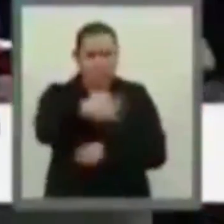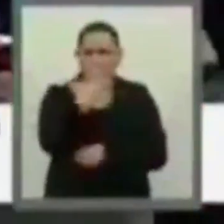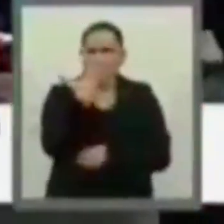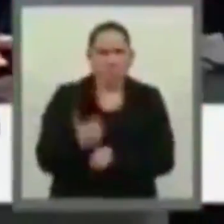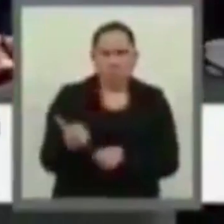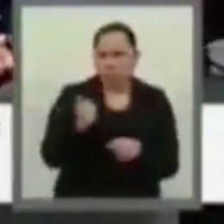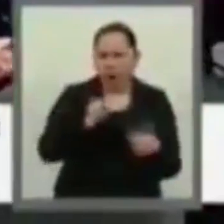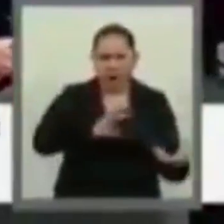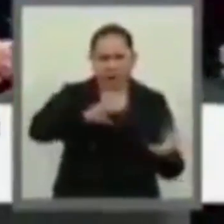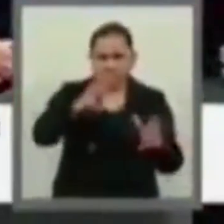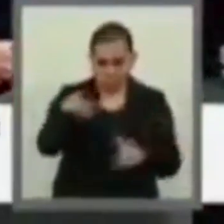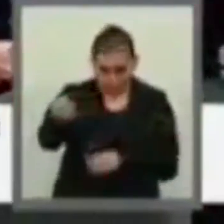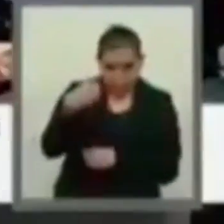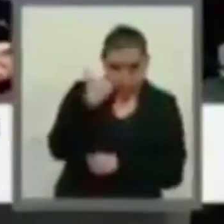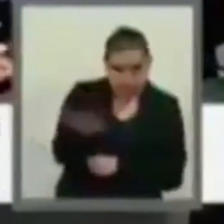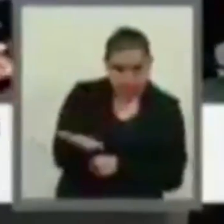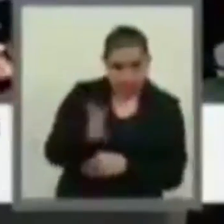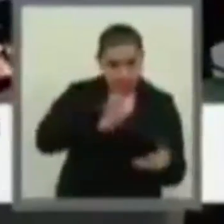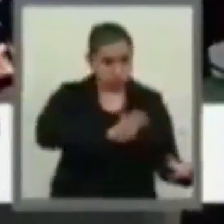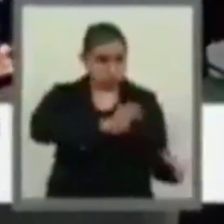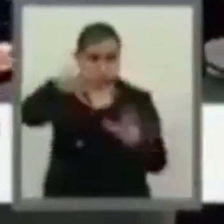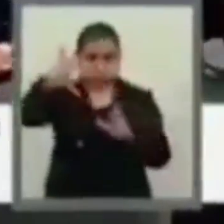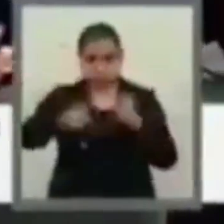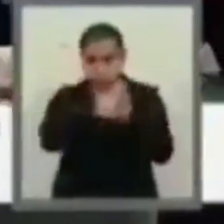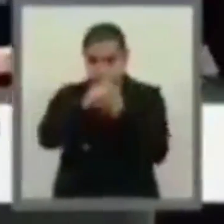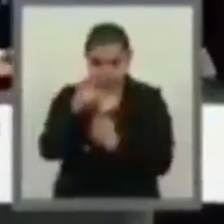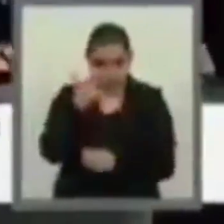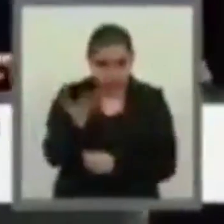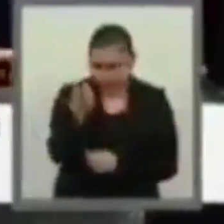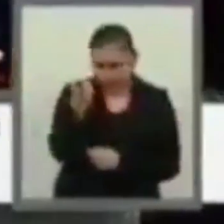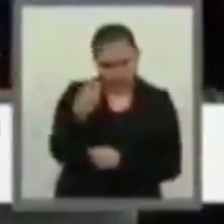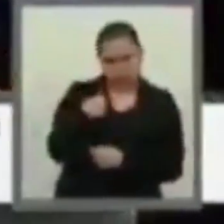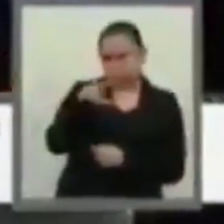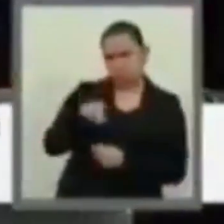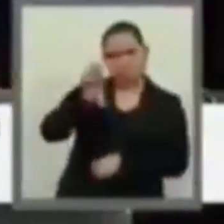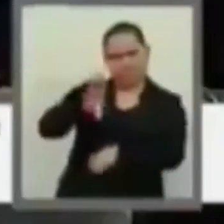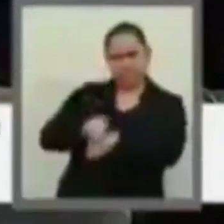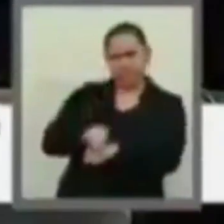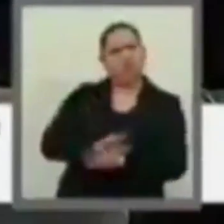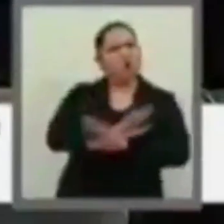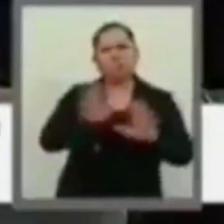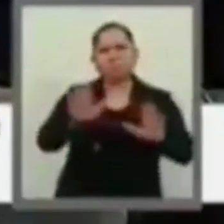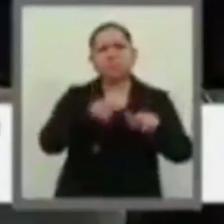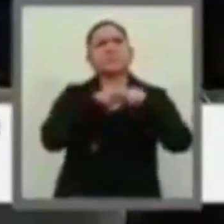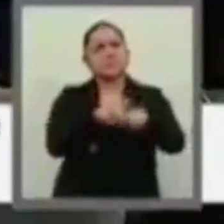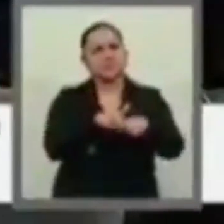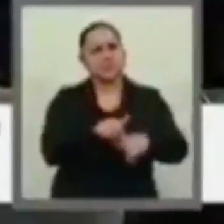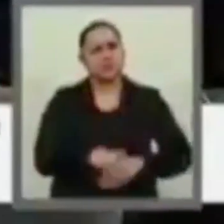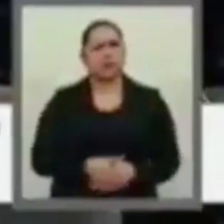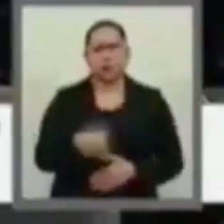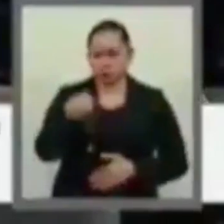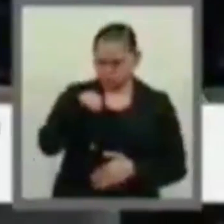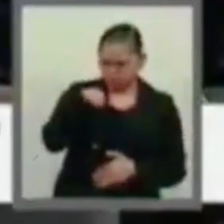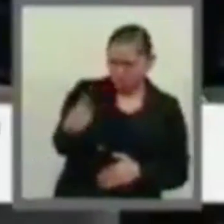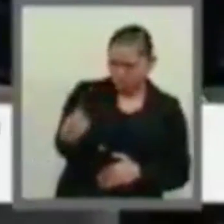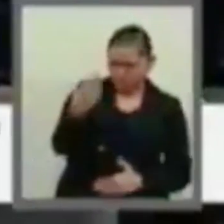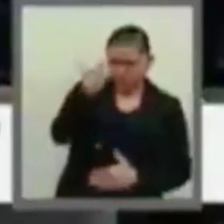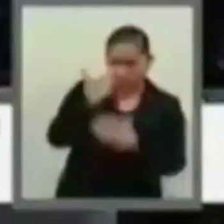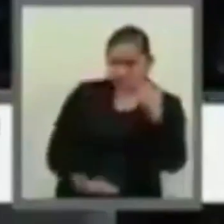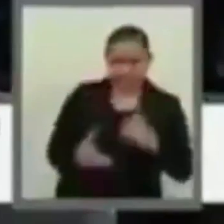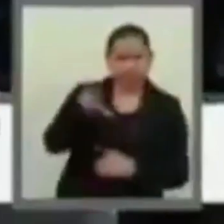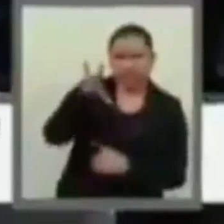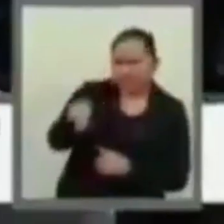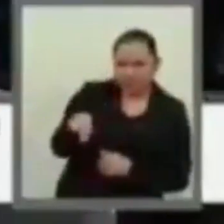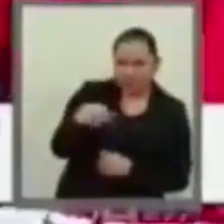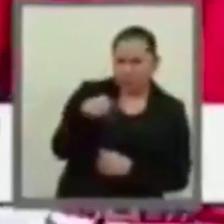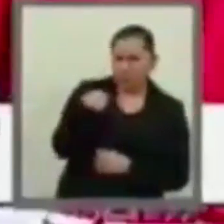quiera provocarlo, lo que no permitiré. Adelante. No le falto respeto, usted no le faltó ya